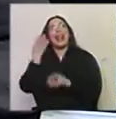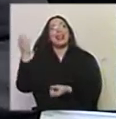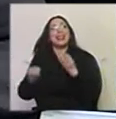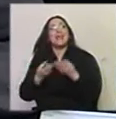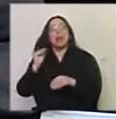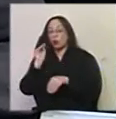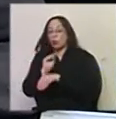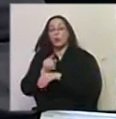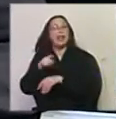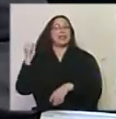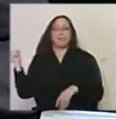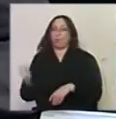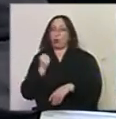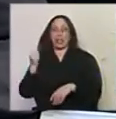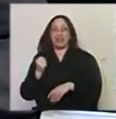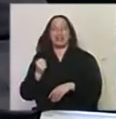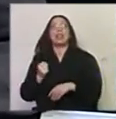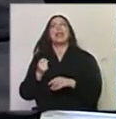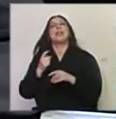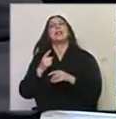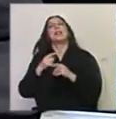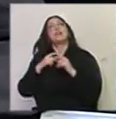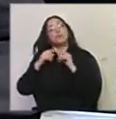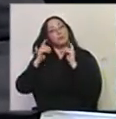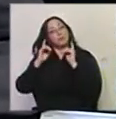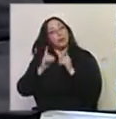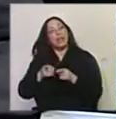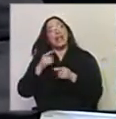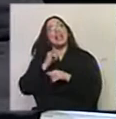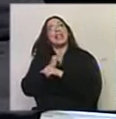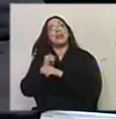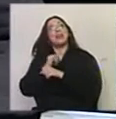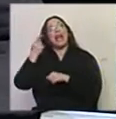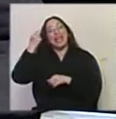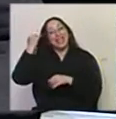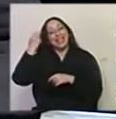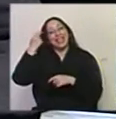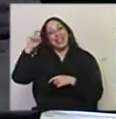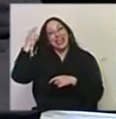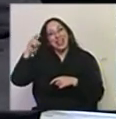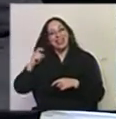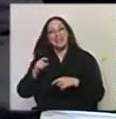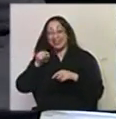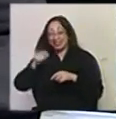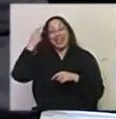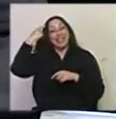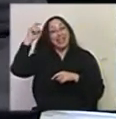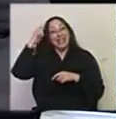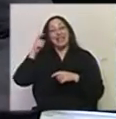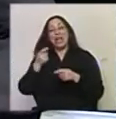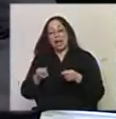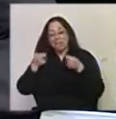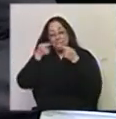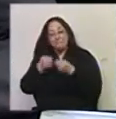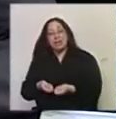gran aportante. Pero además de esto, que bien lo señalabas tú, las industrias creativas, decir, todas aquellas creaciones que implican